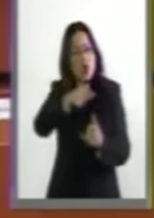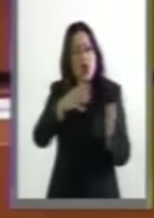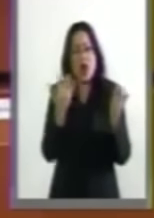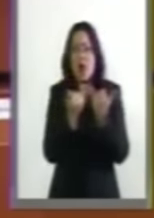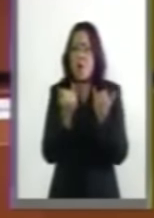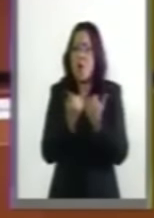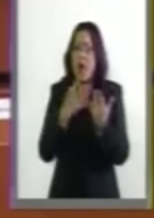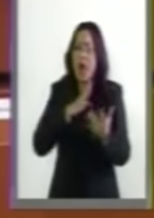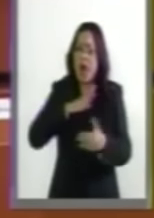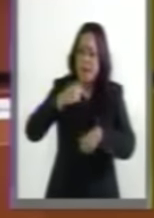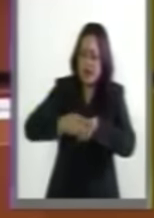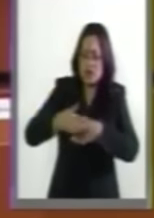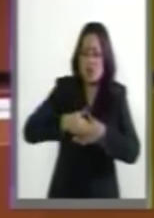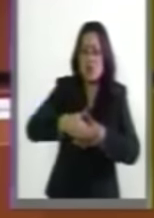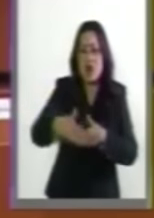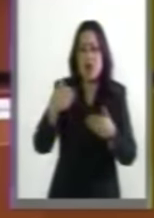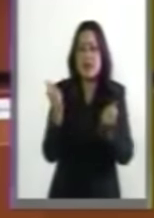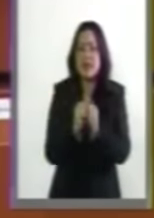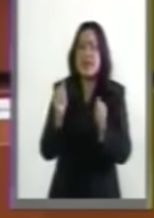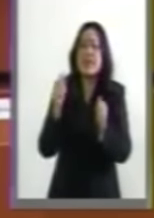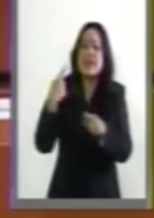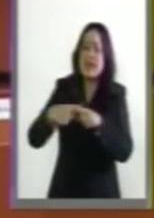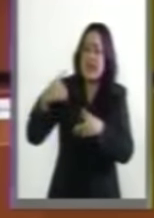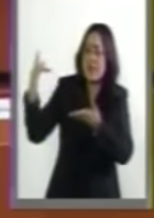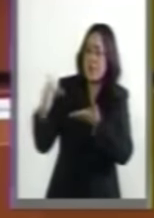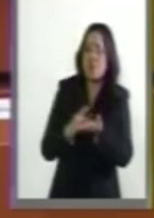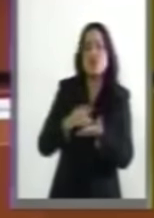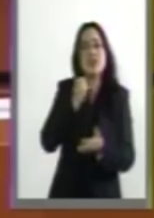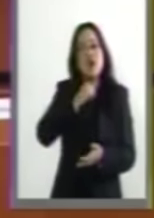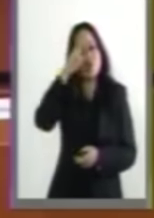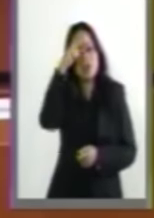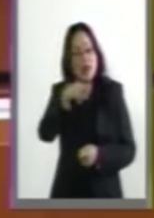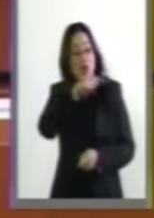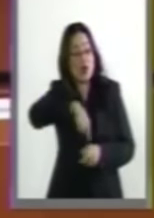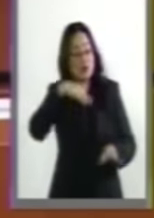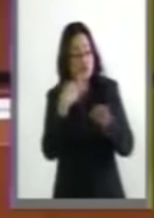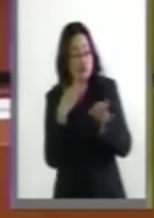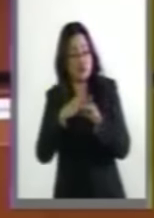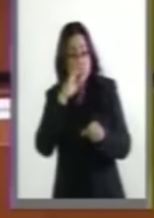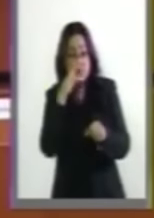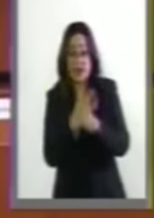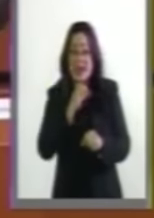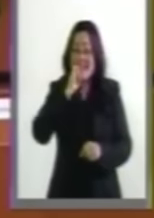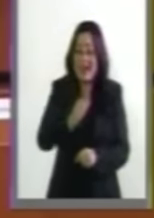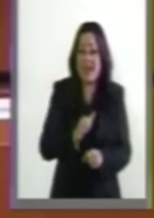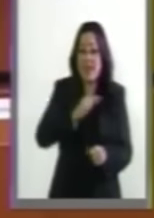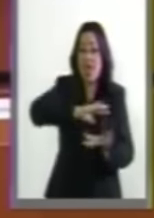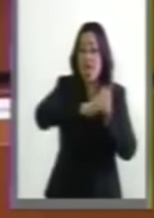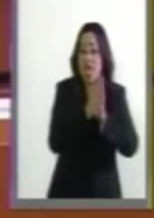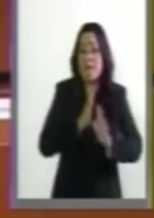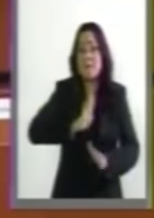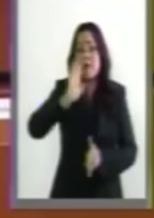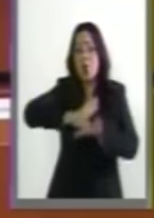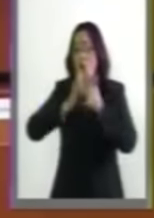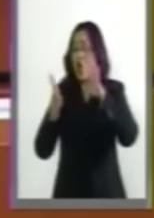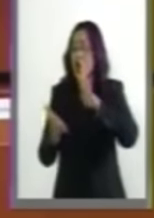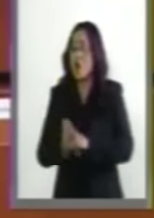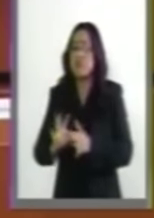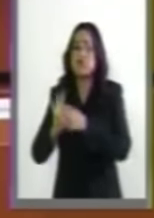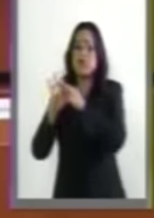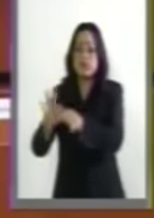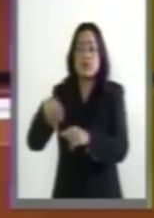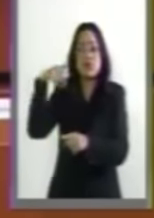jugando con fuego con el apoyo del Senado de la República que no cumple sus funciones, sino se convierte en un palero